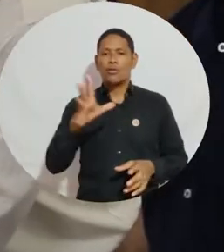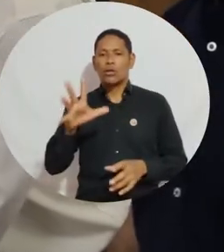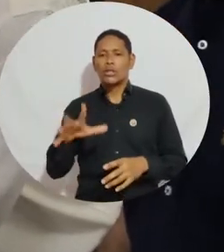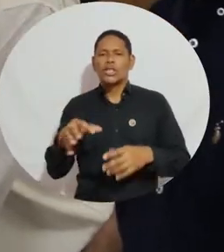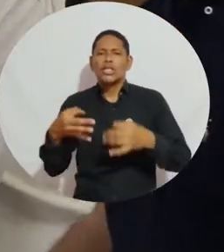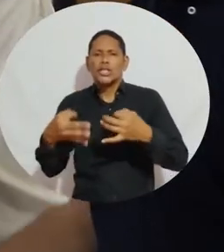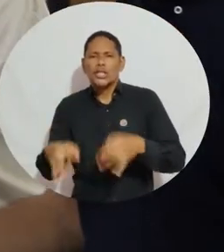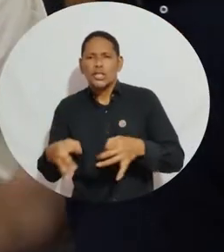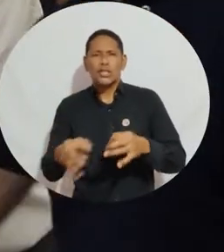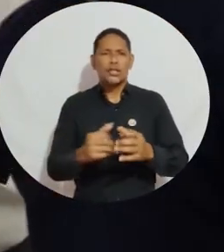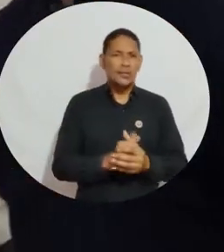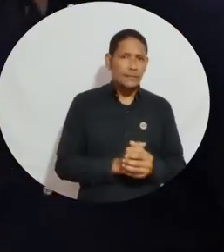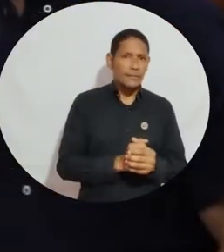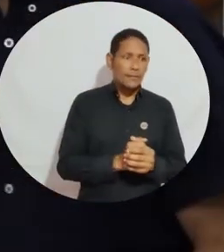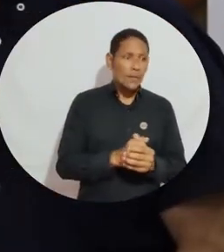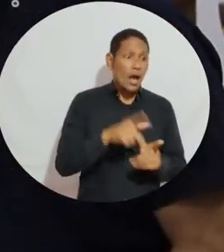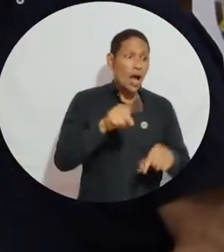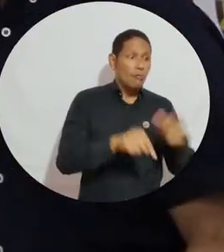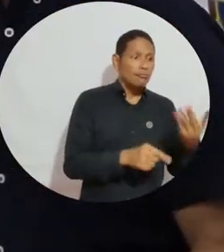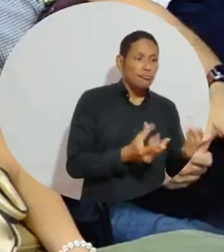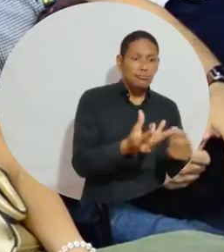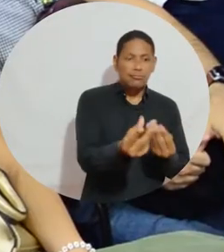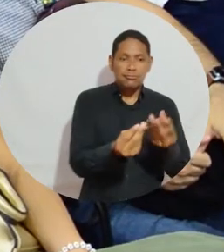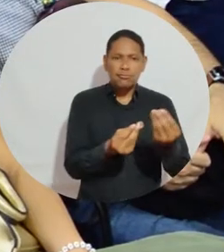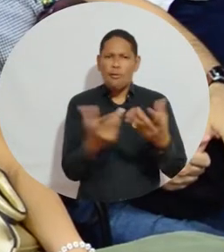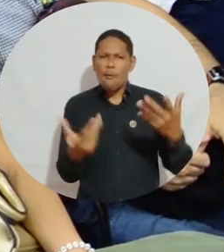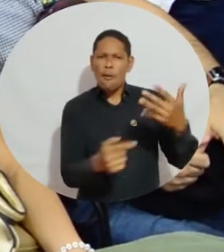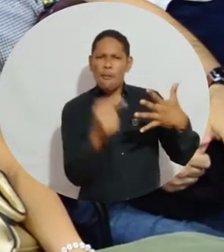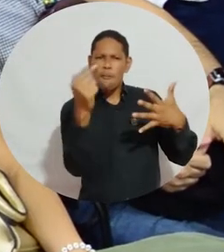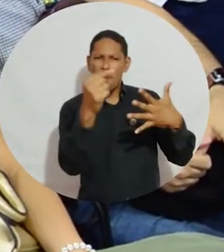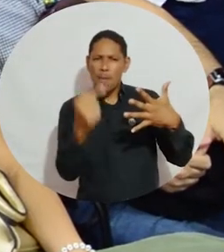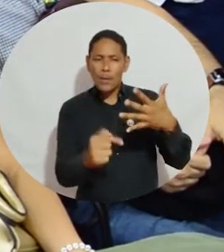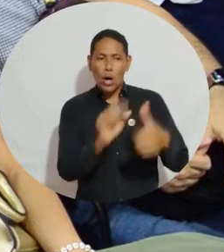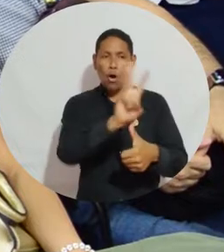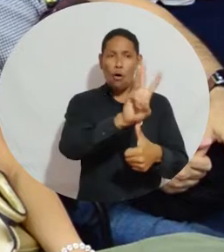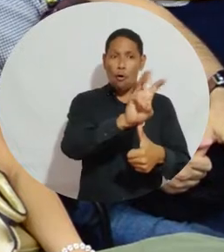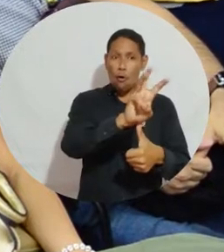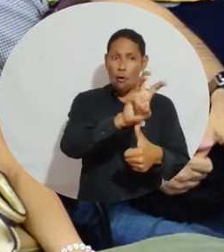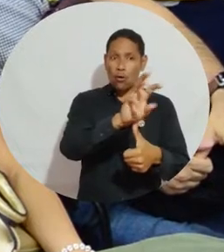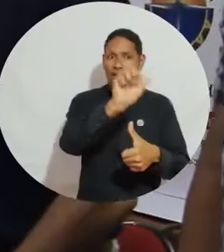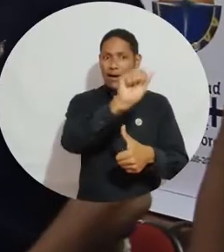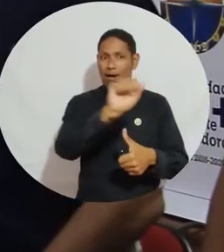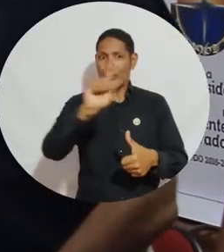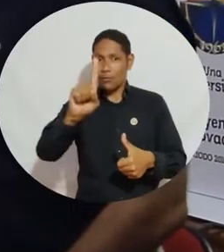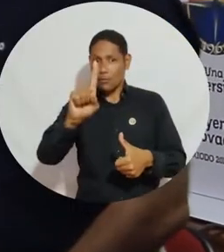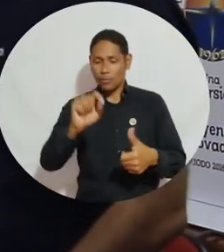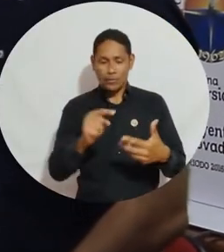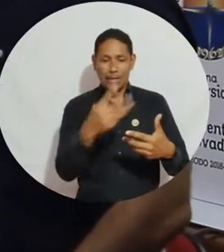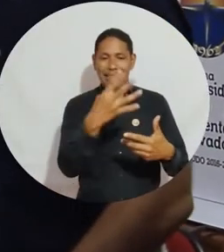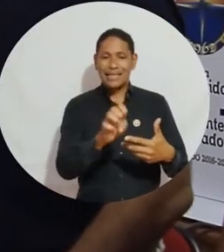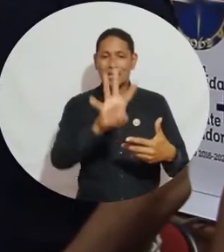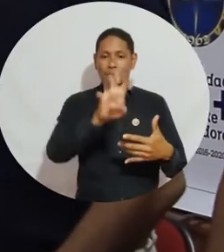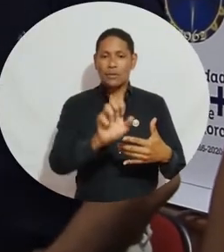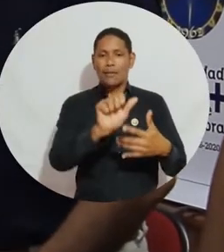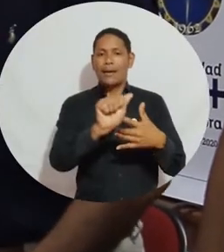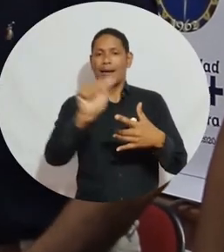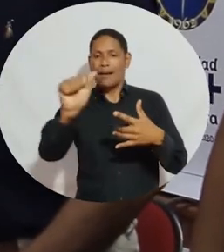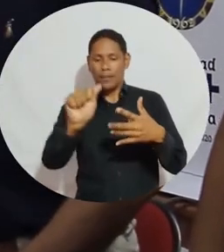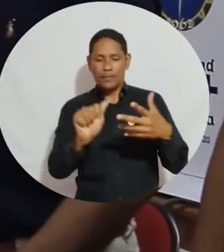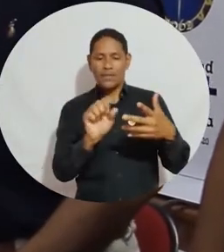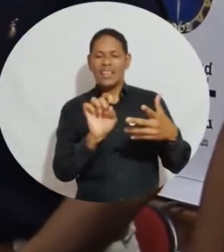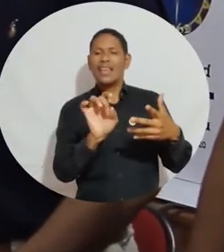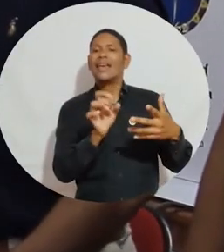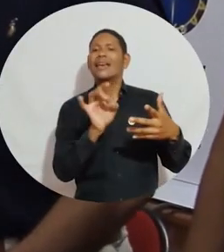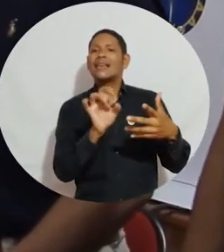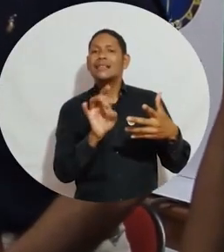115 en Categoría Junior. Mientras tanto, los grupos se destacaron de la siguiente forma, 8 en el Grupo A1, 19